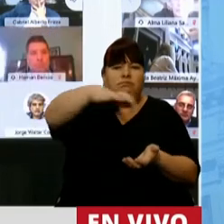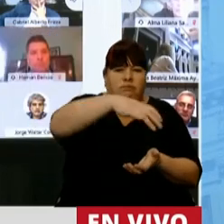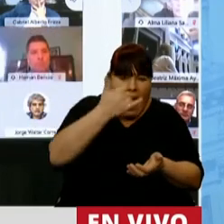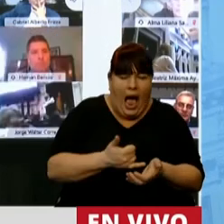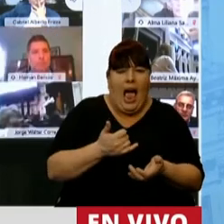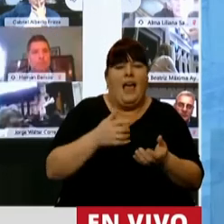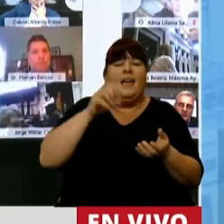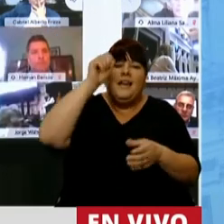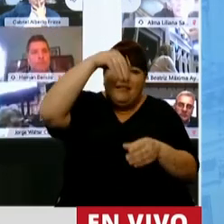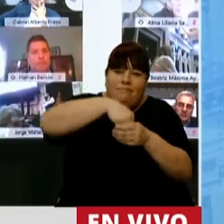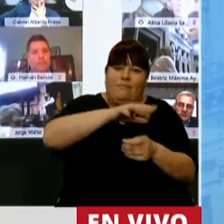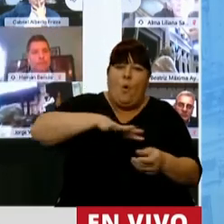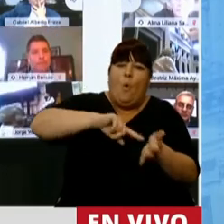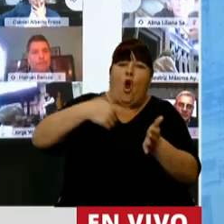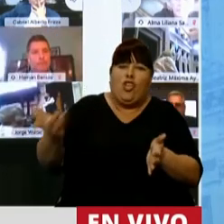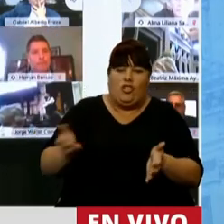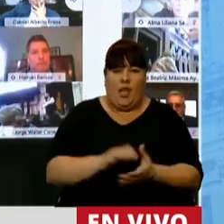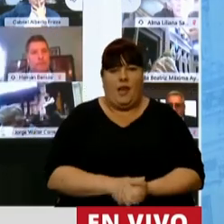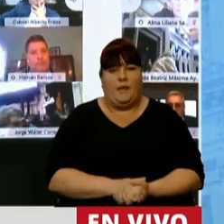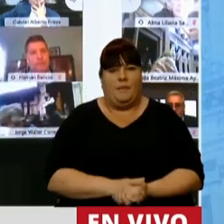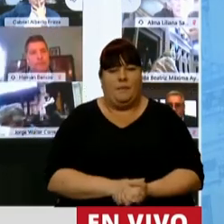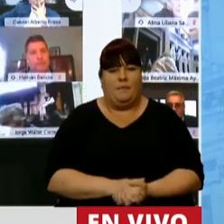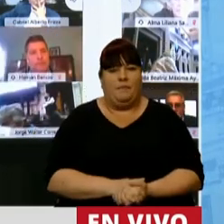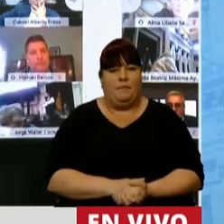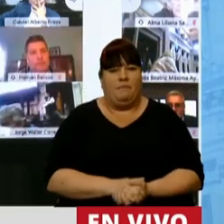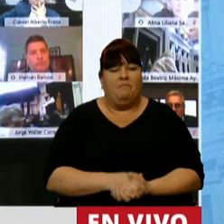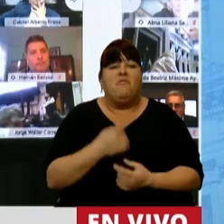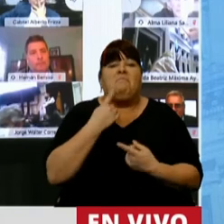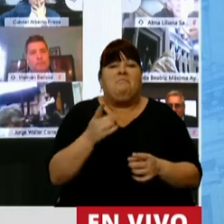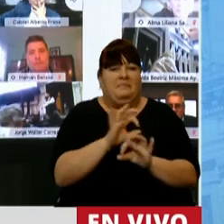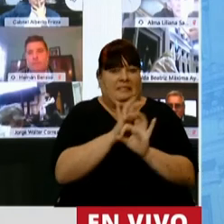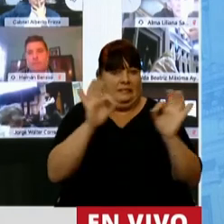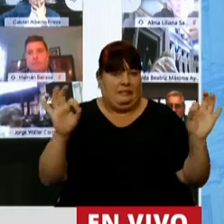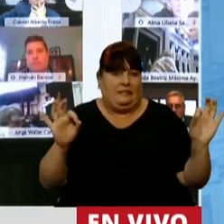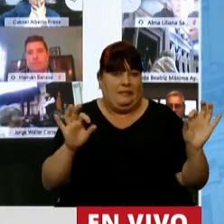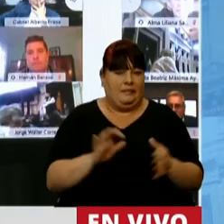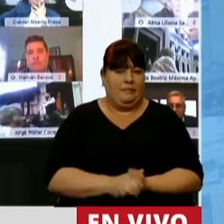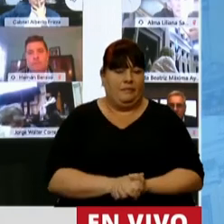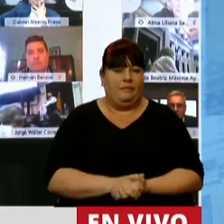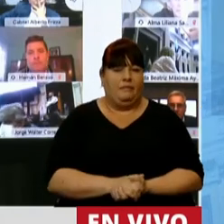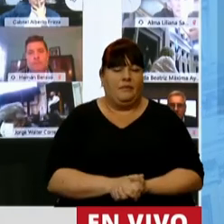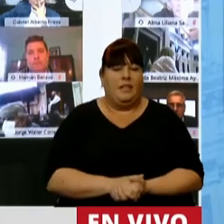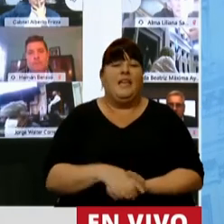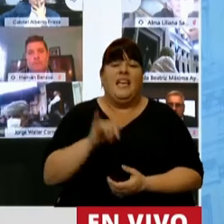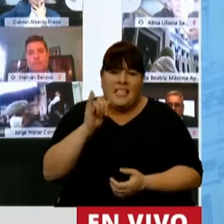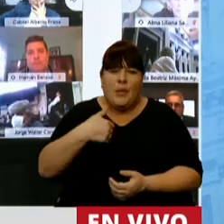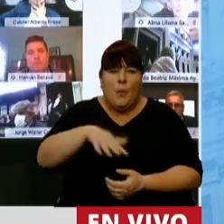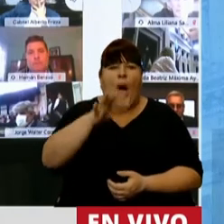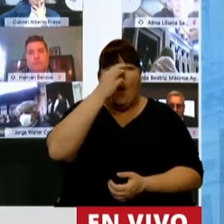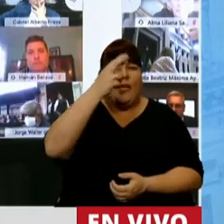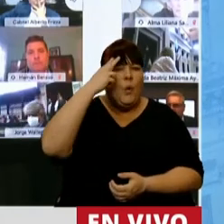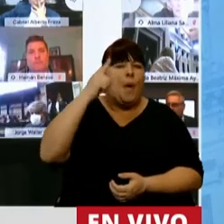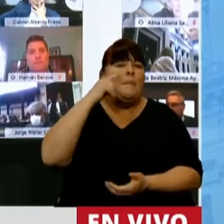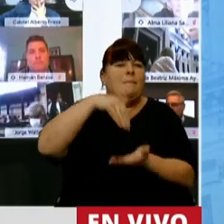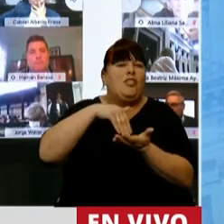que forman parte del Gran Buenos Aires nada se ha dicho al respecto y si se quiere asignar 29